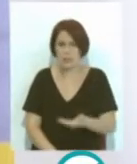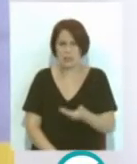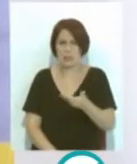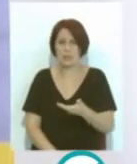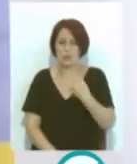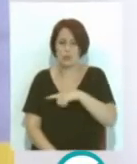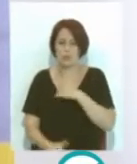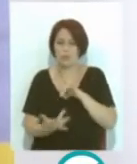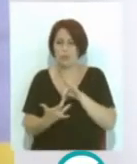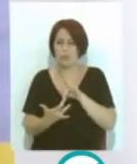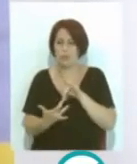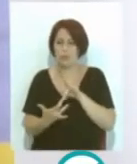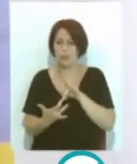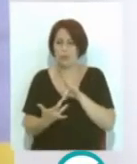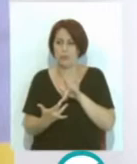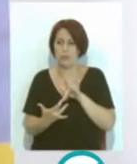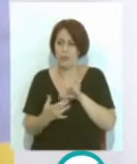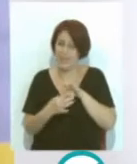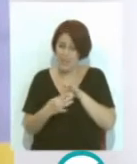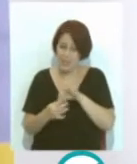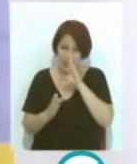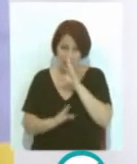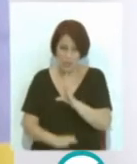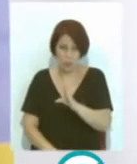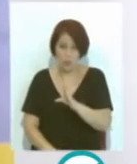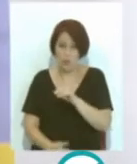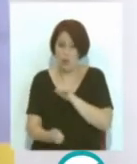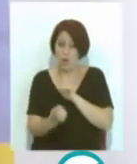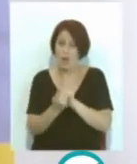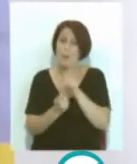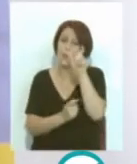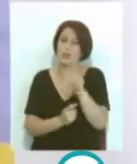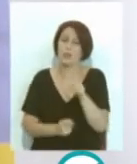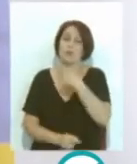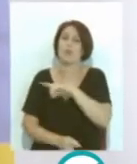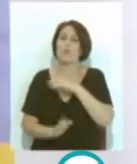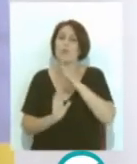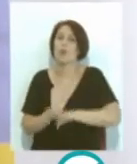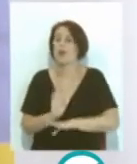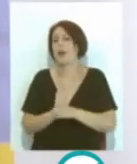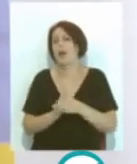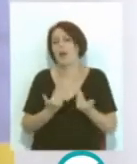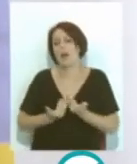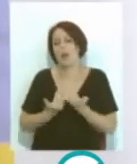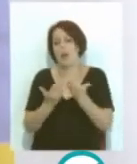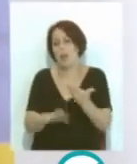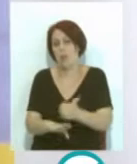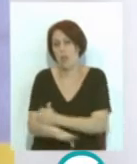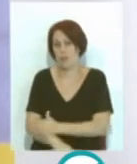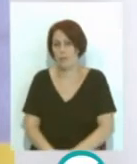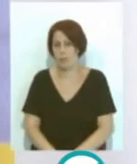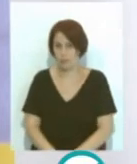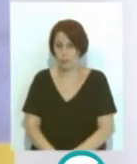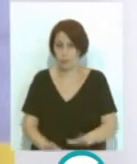Que mantengamos ese contacto estrecho y directo con las personas y pongamos los programas al servicio de los ciudadanos.